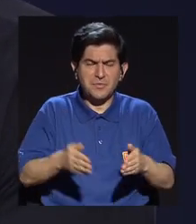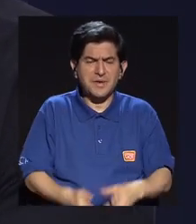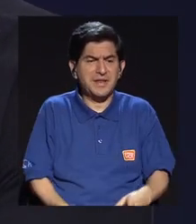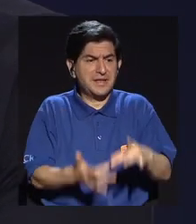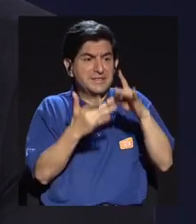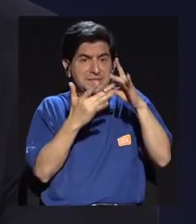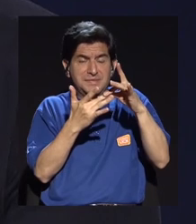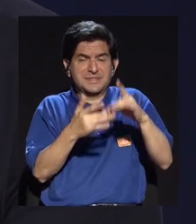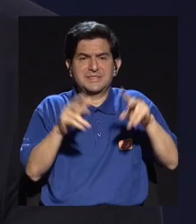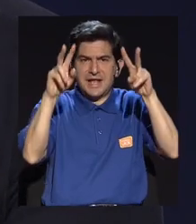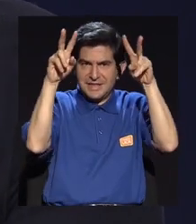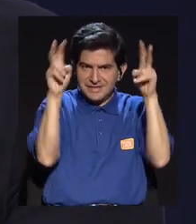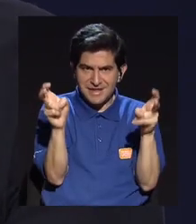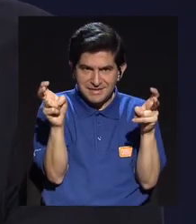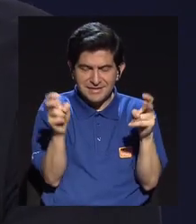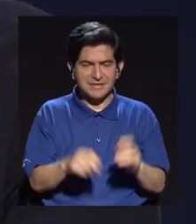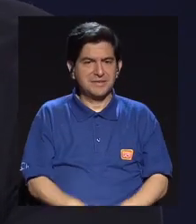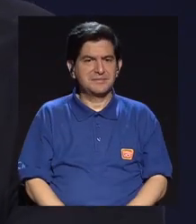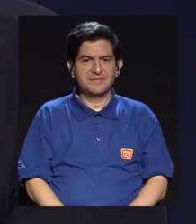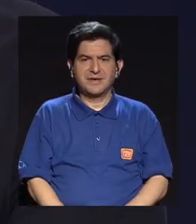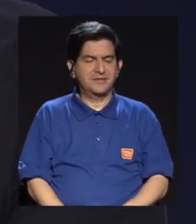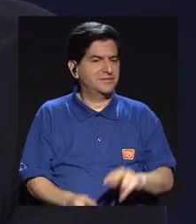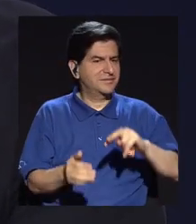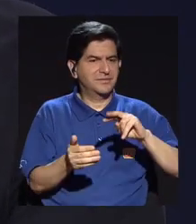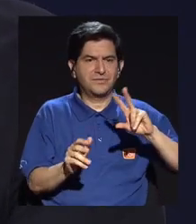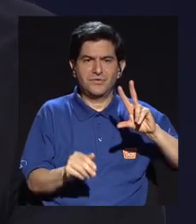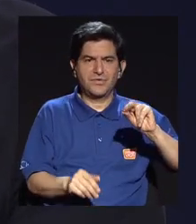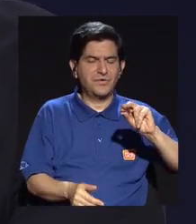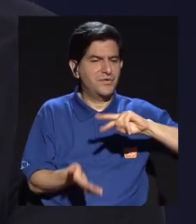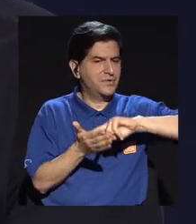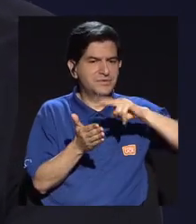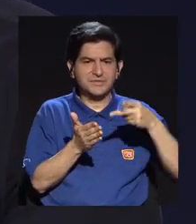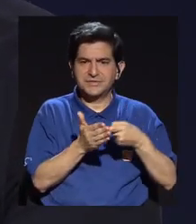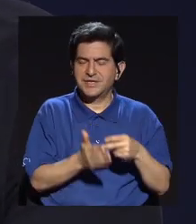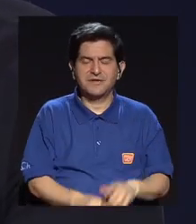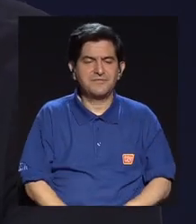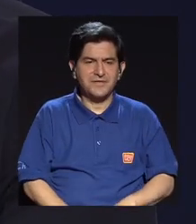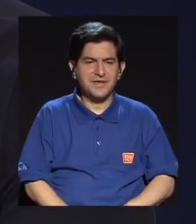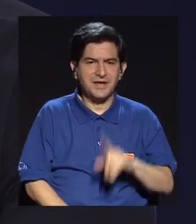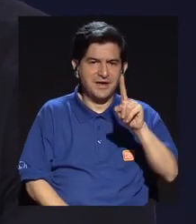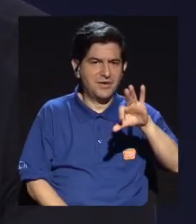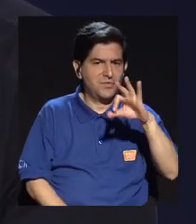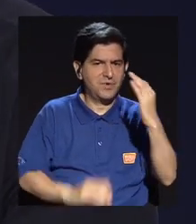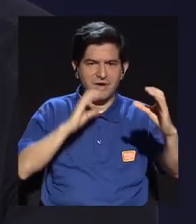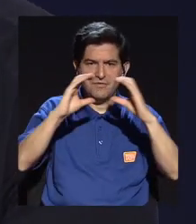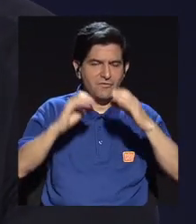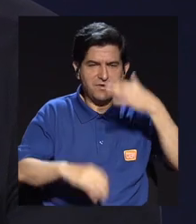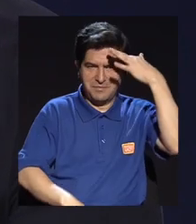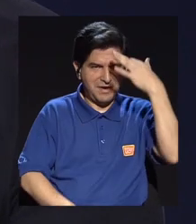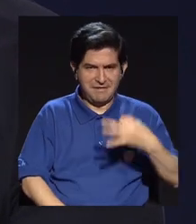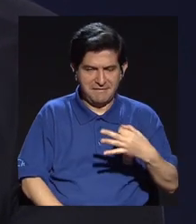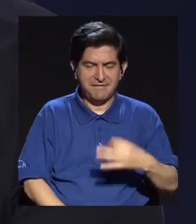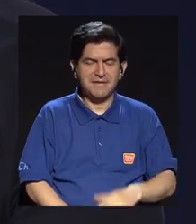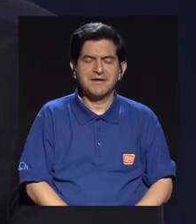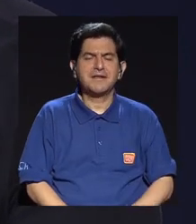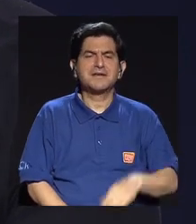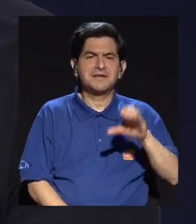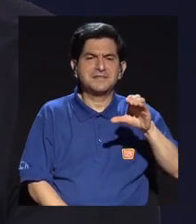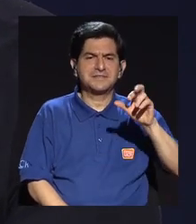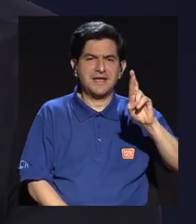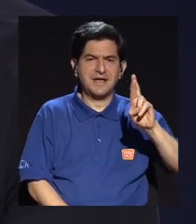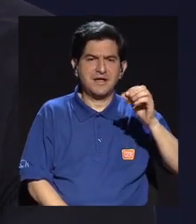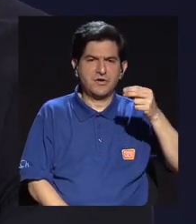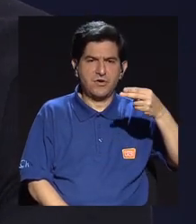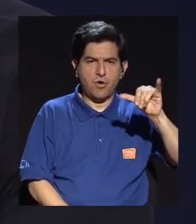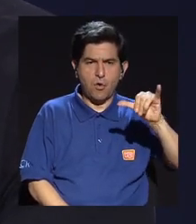casi que exclusivo para un tema no es algo que cualquier medio le apuesta. verdaderamente CR